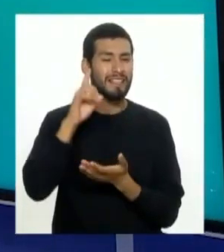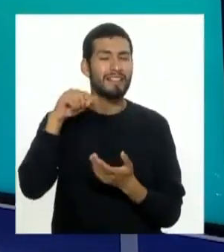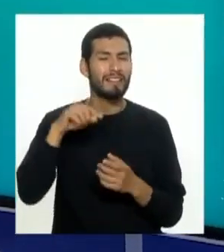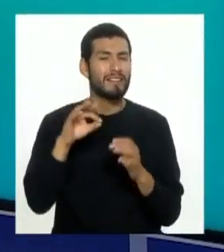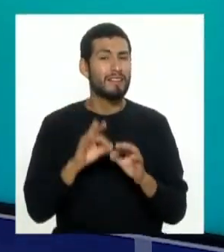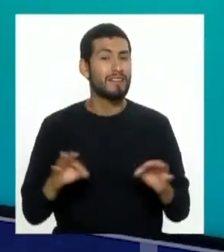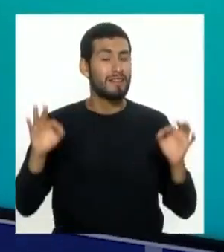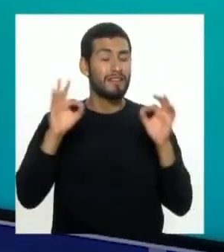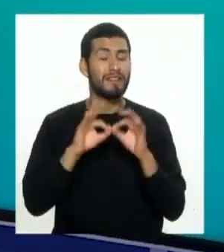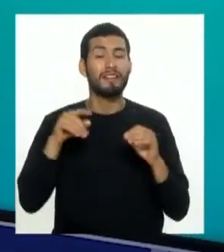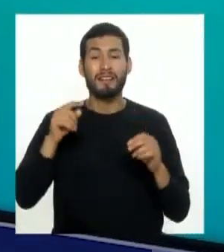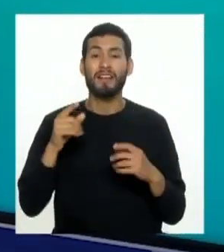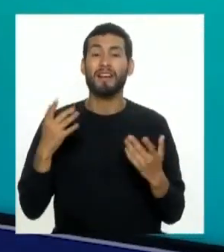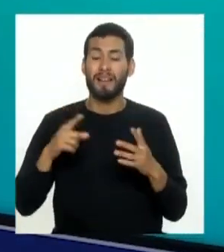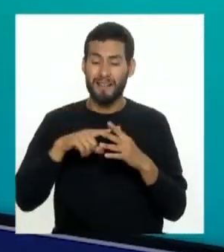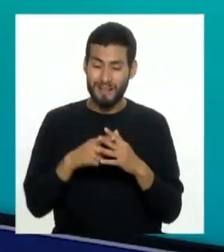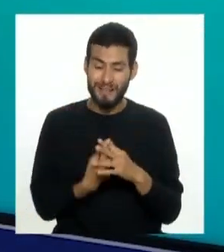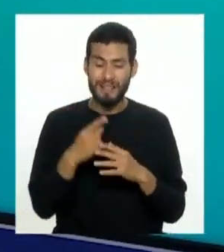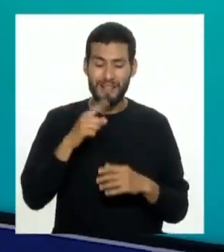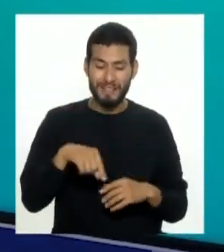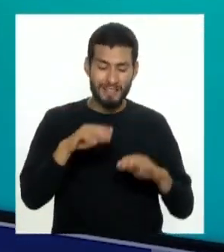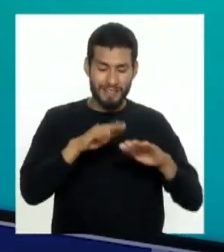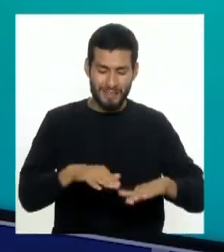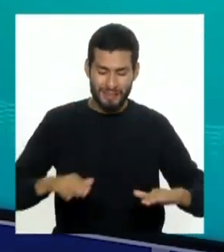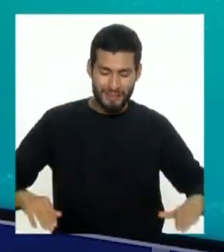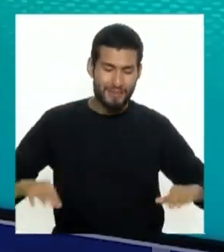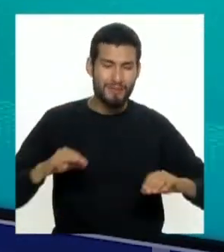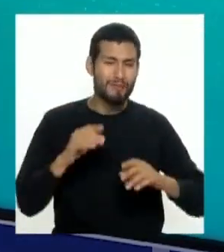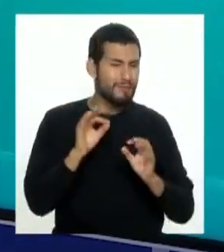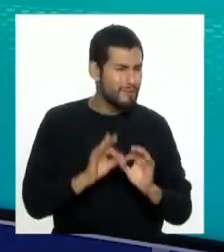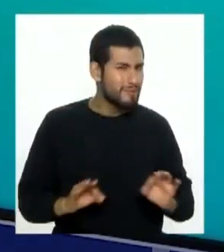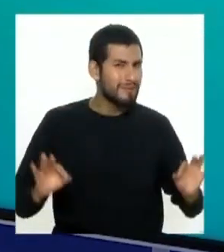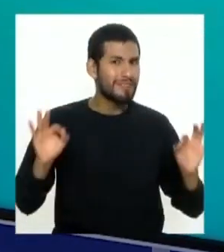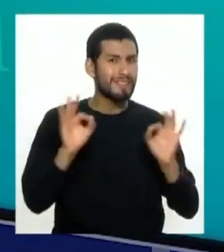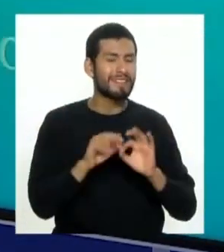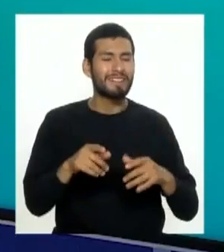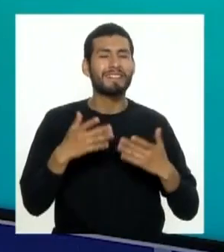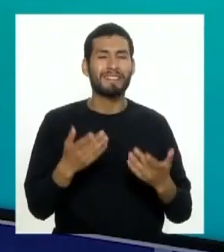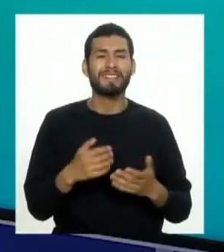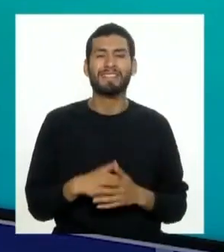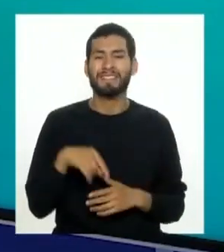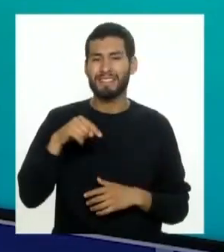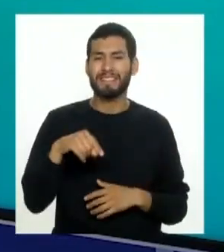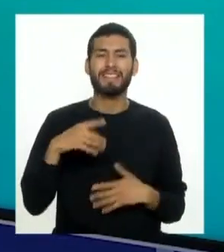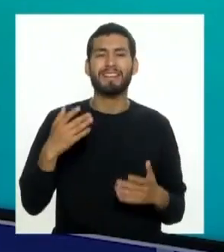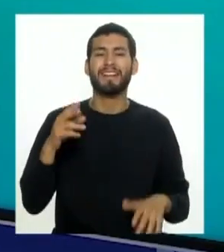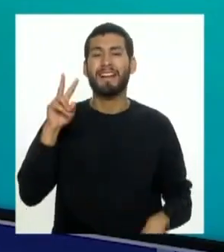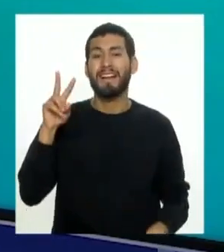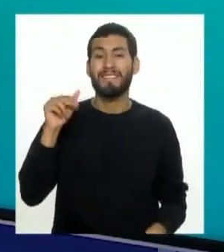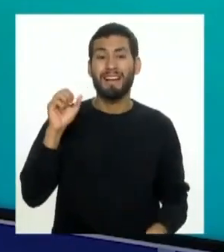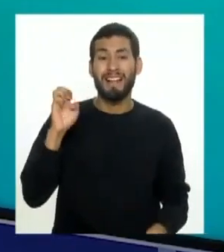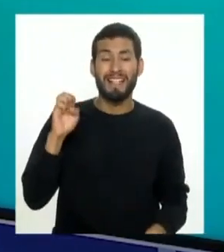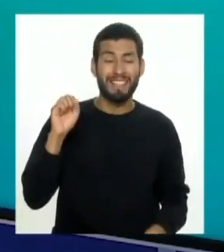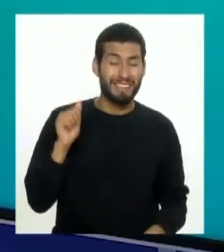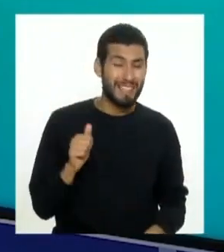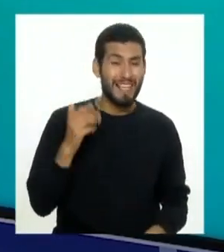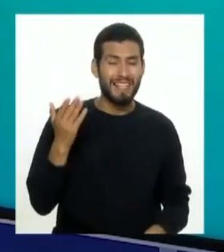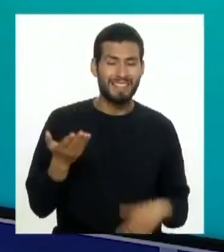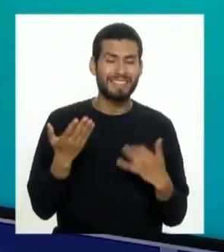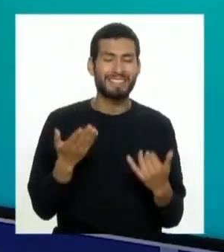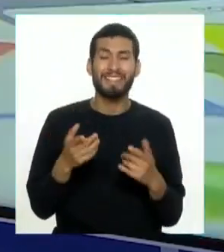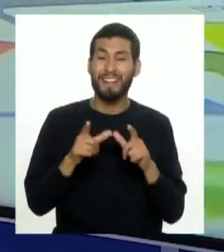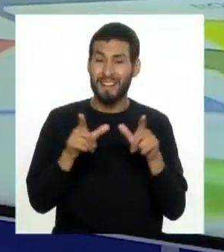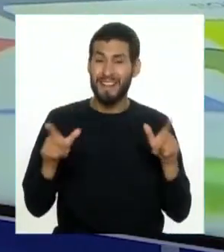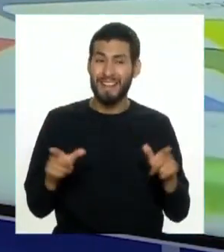que tiene el empezar con nuestra educación desde muy, muy chiquititos, es por eso que nuestra queridísima Vanesita está